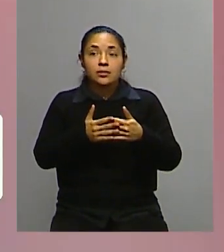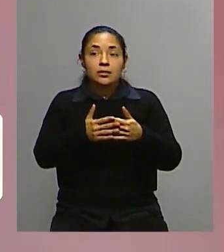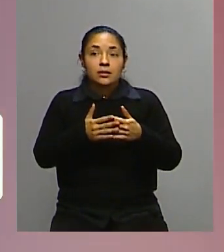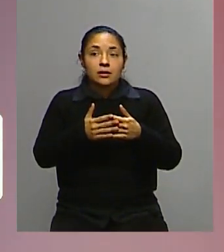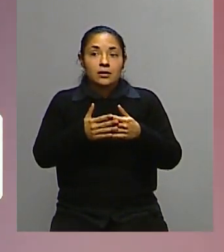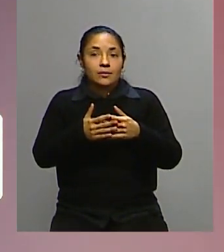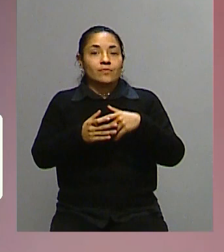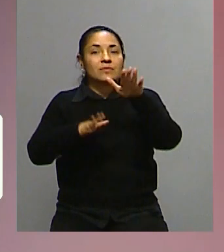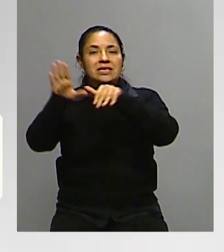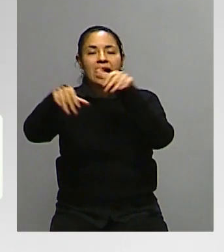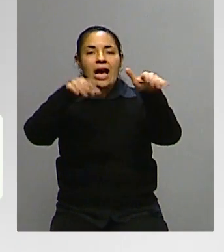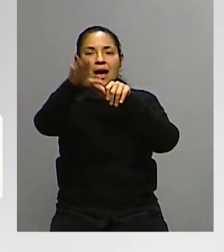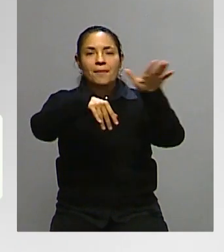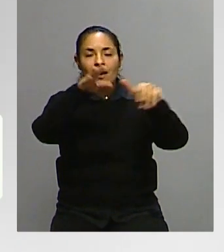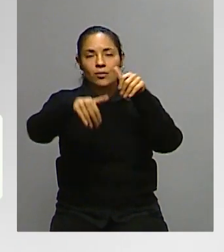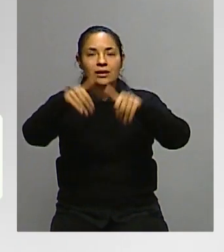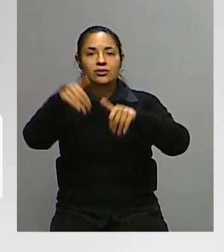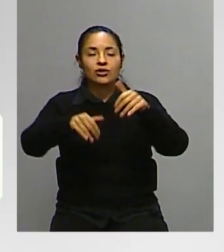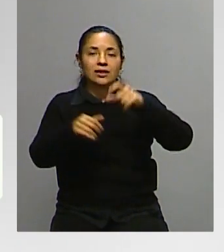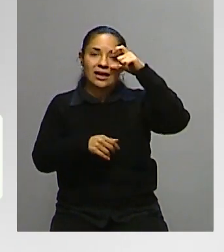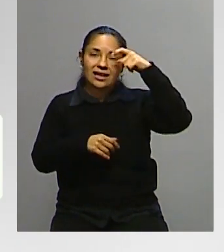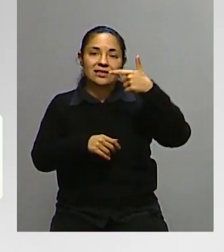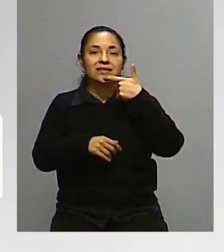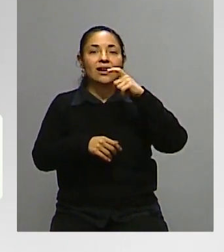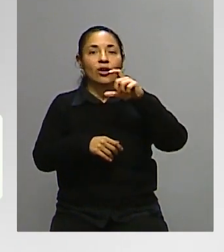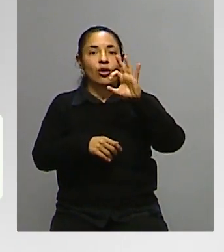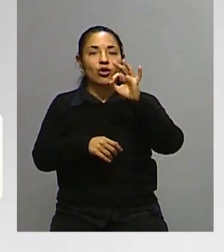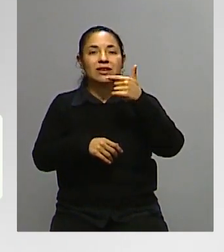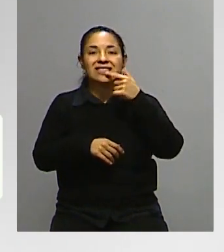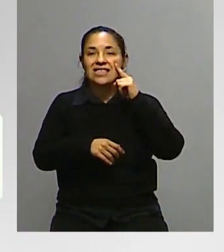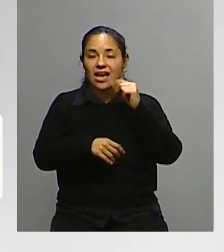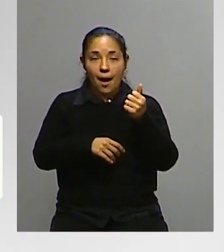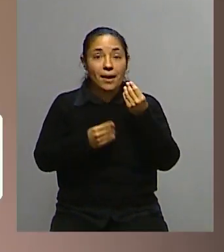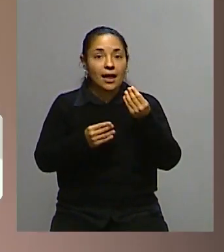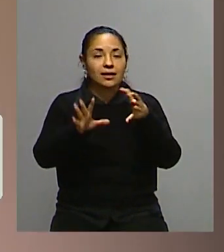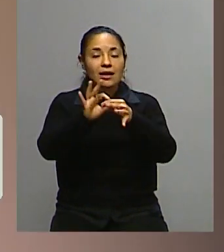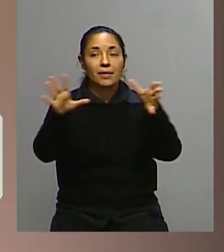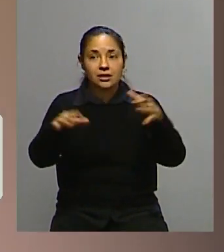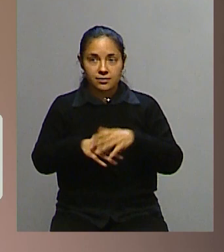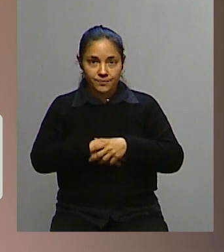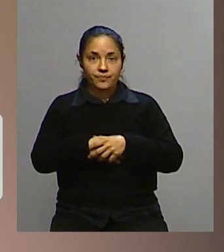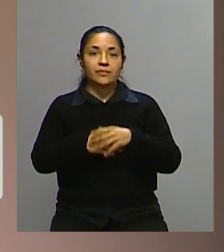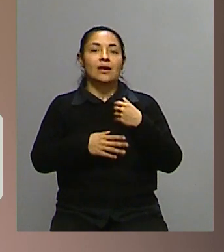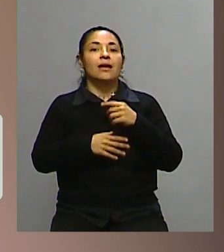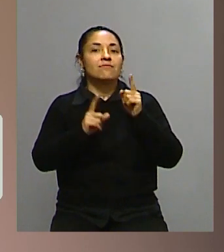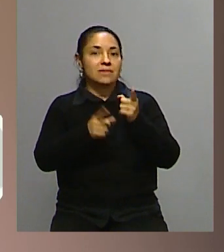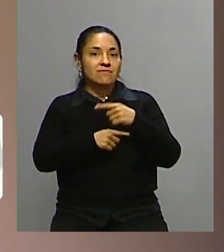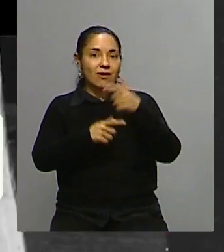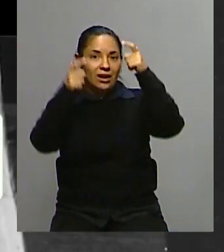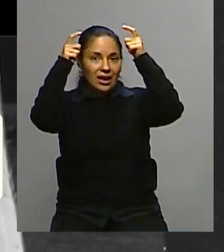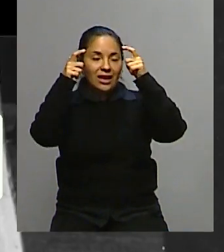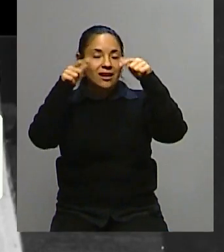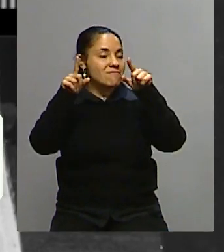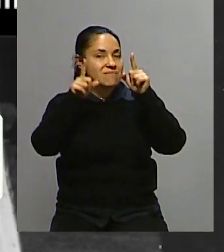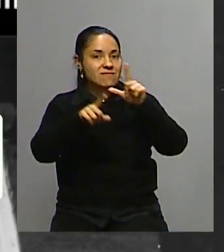en Escocia para independizarse, la reina murió en Escocia. Era una persona